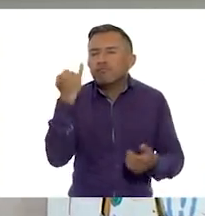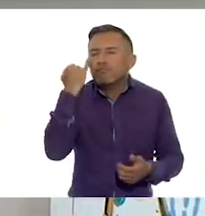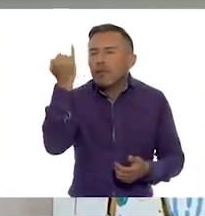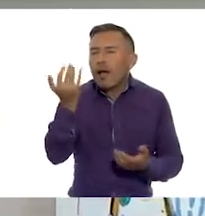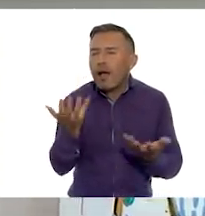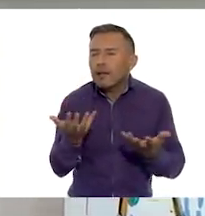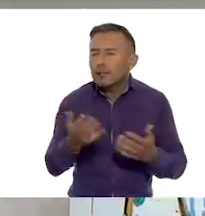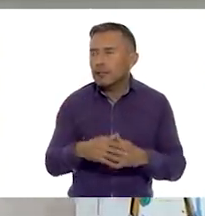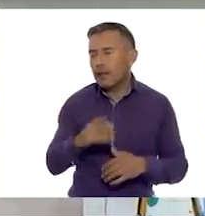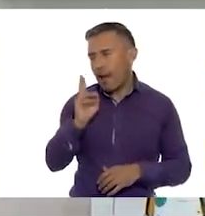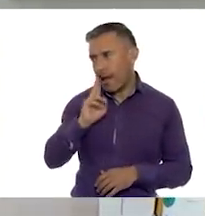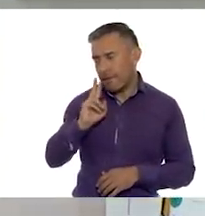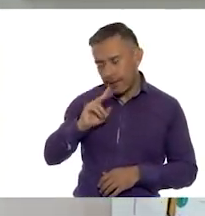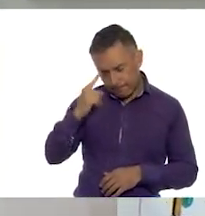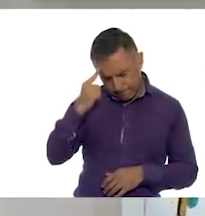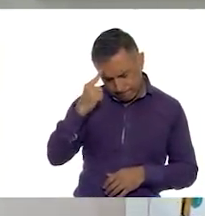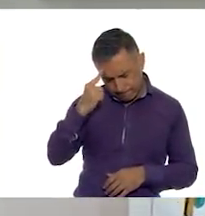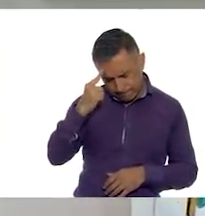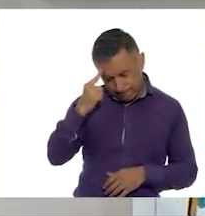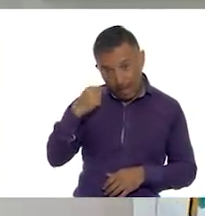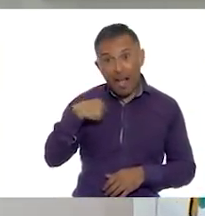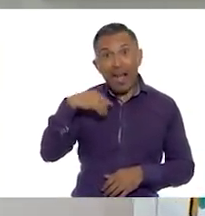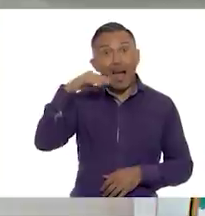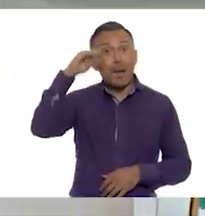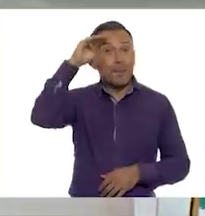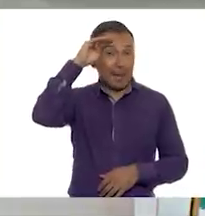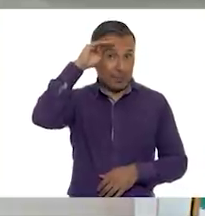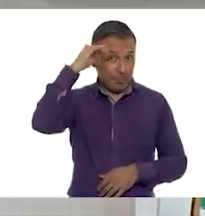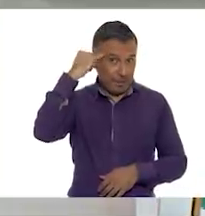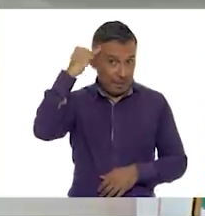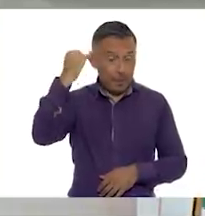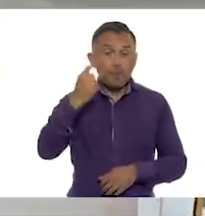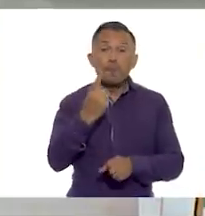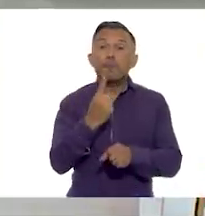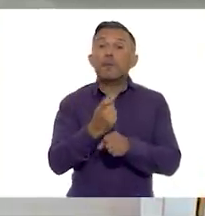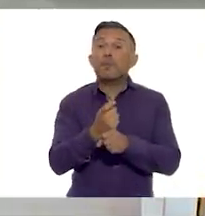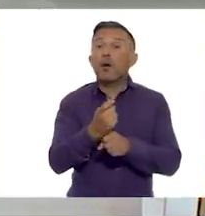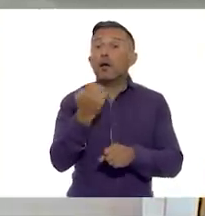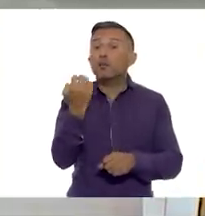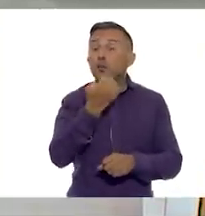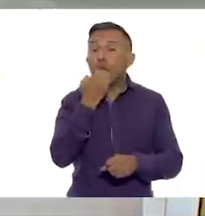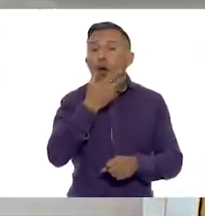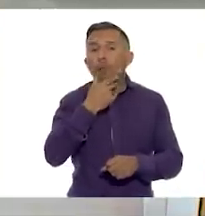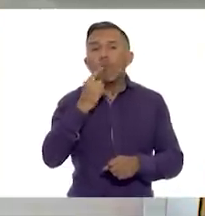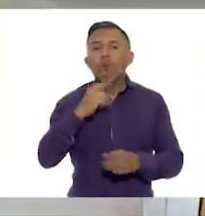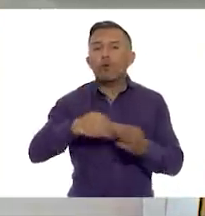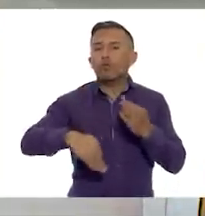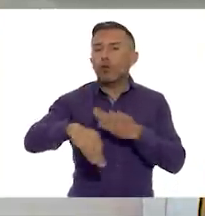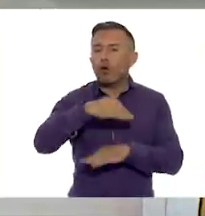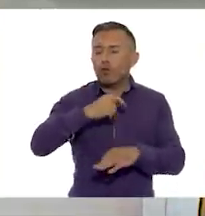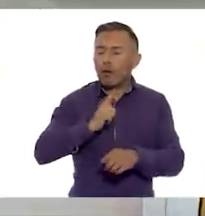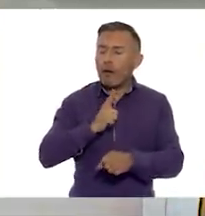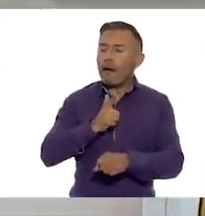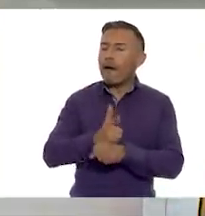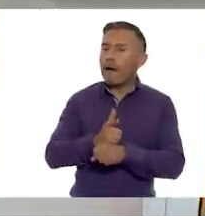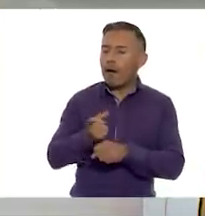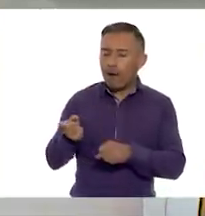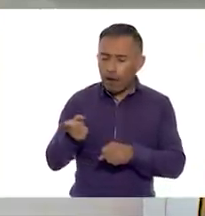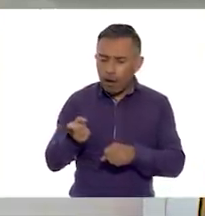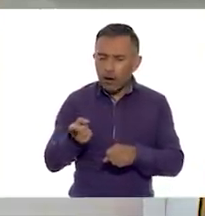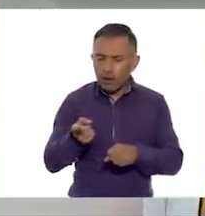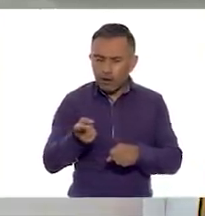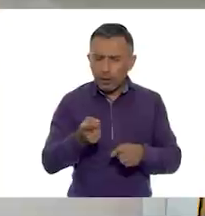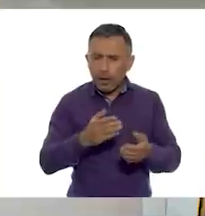creo que lo primero es que todas y todos en la escuela se den cuenta que es injusto que no haya rampas que